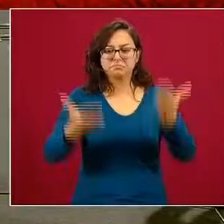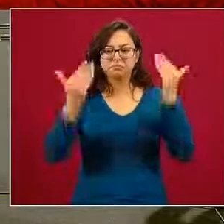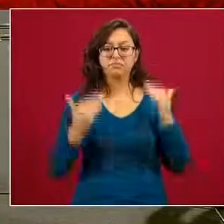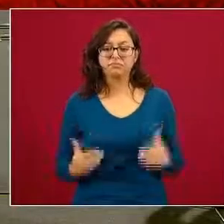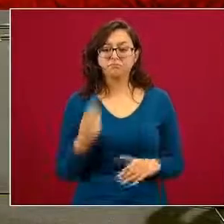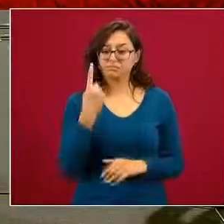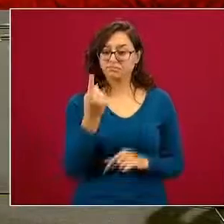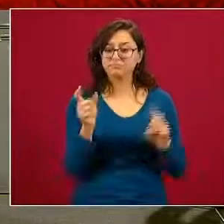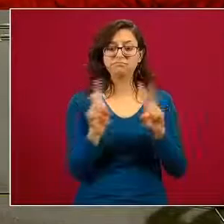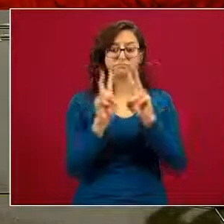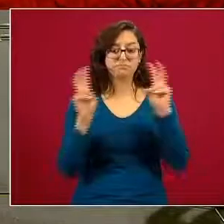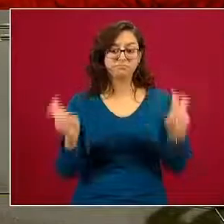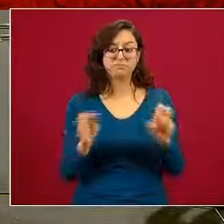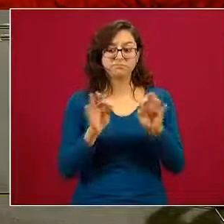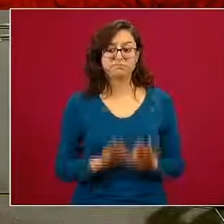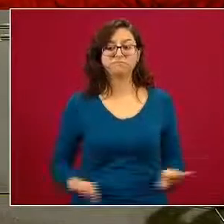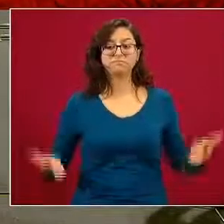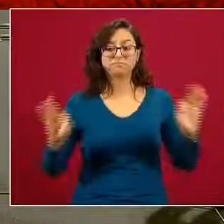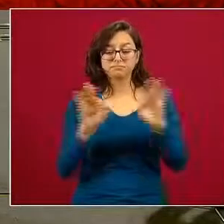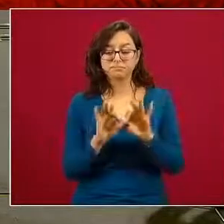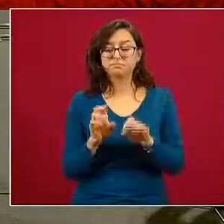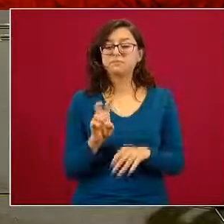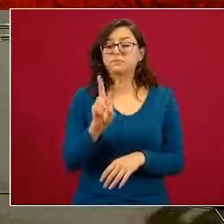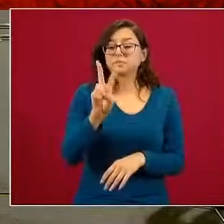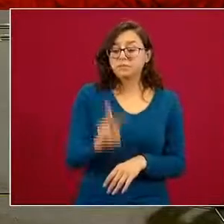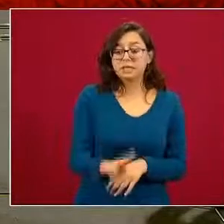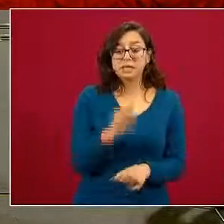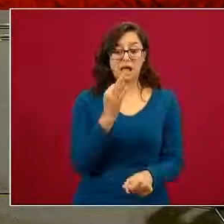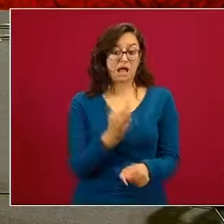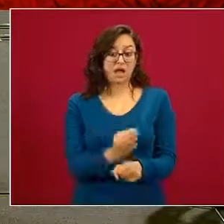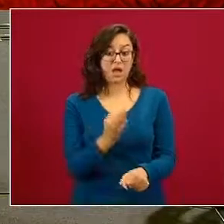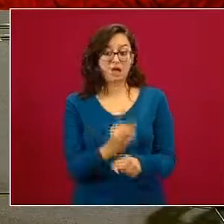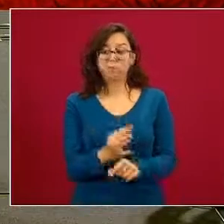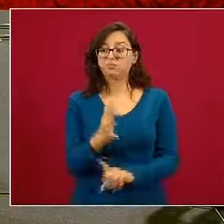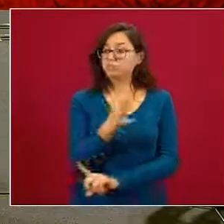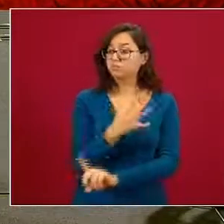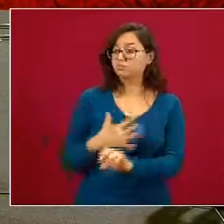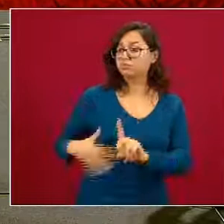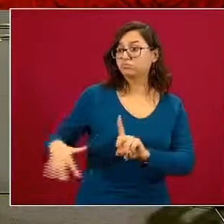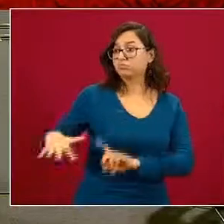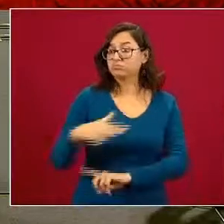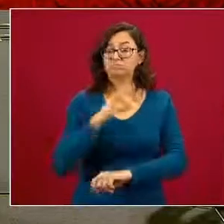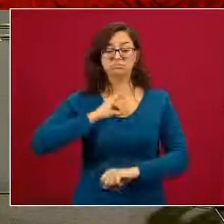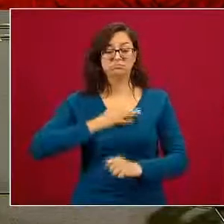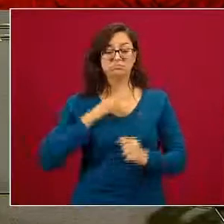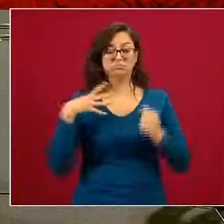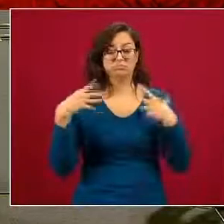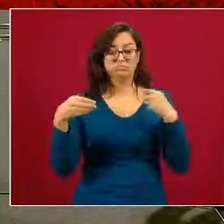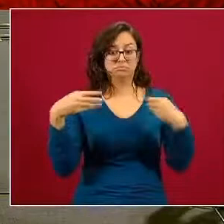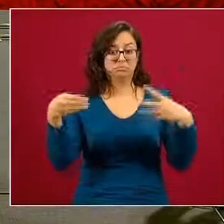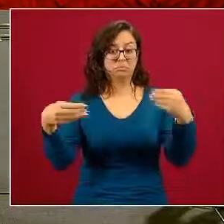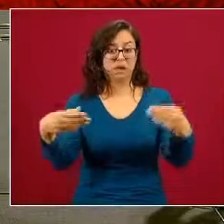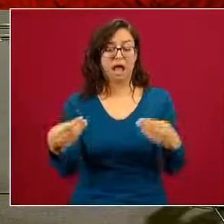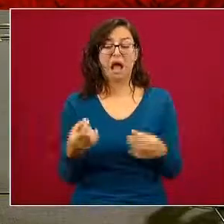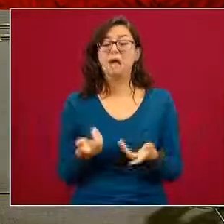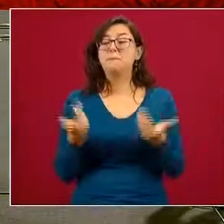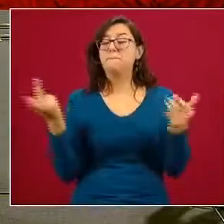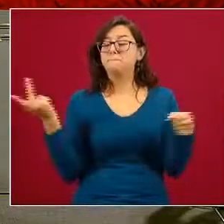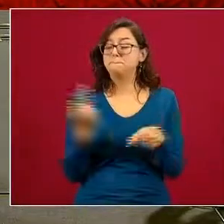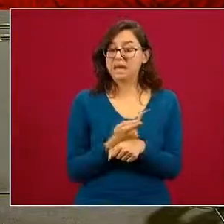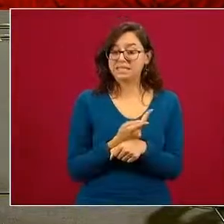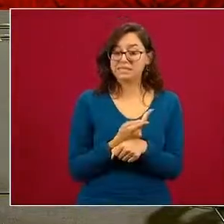que obviamente en las condiciones que estamos viviendo ahora con la pandemia hay aspectos